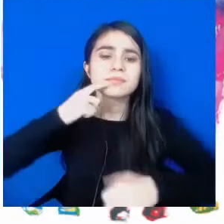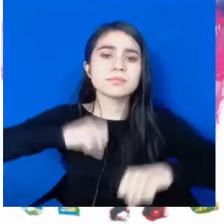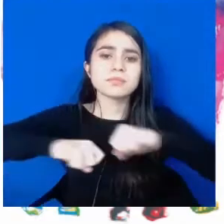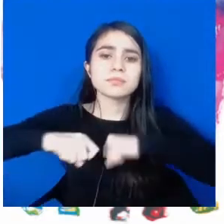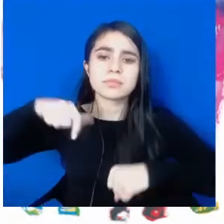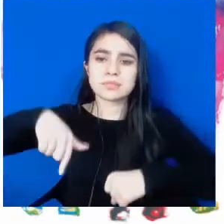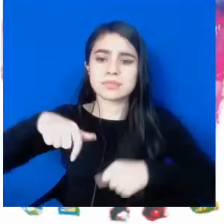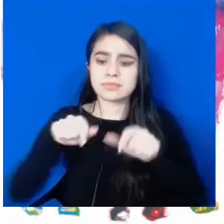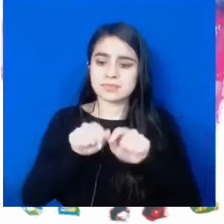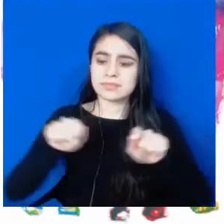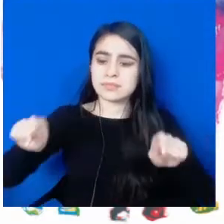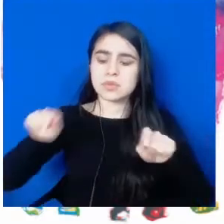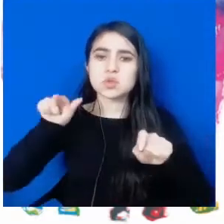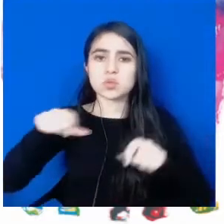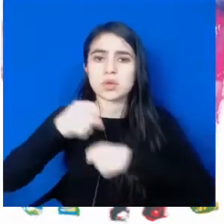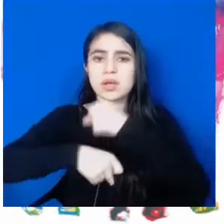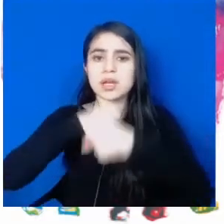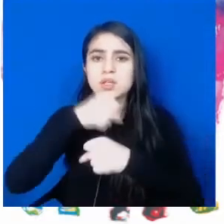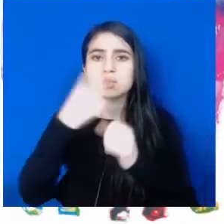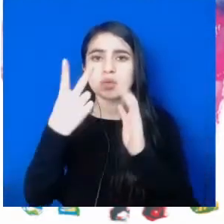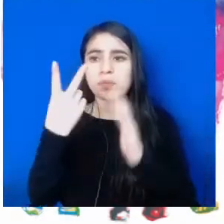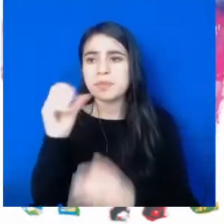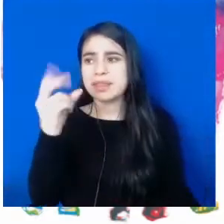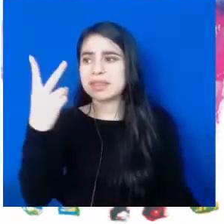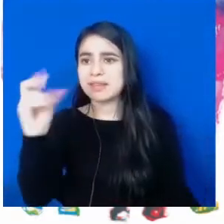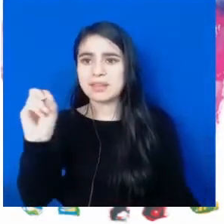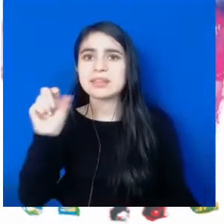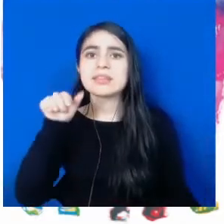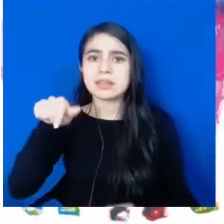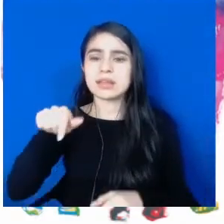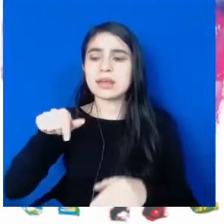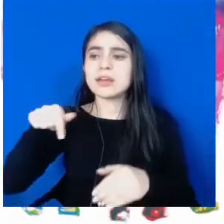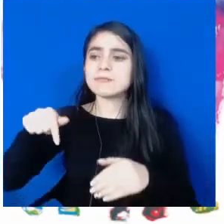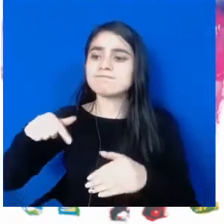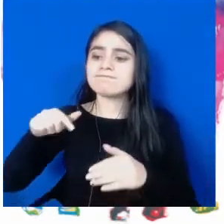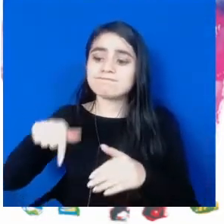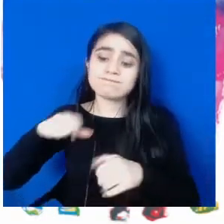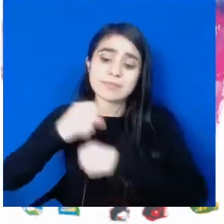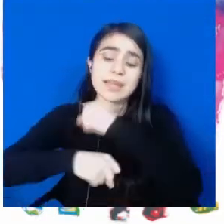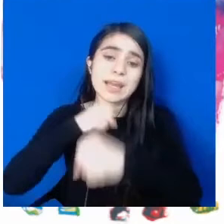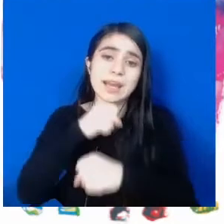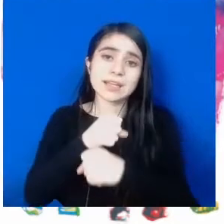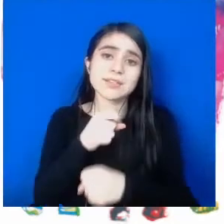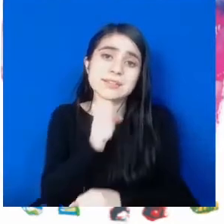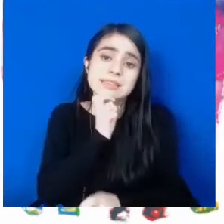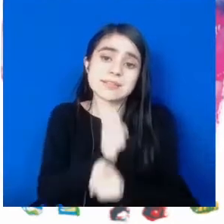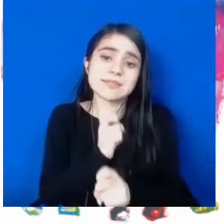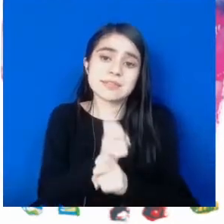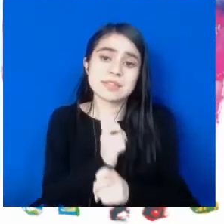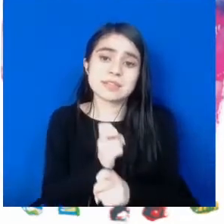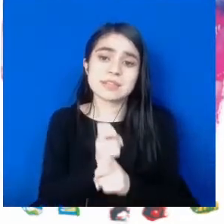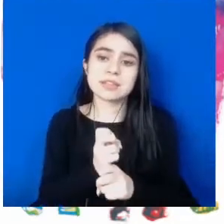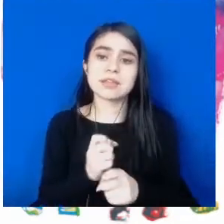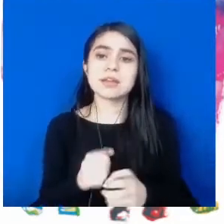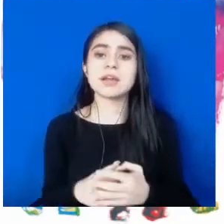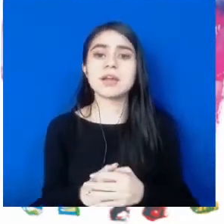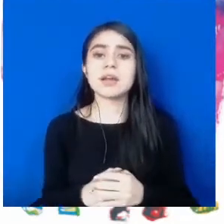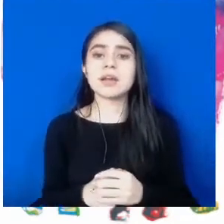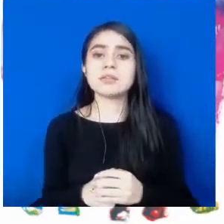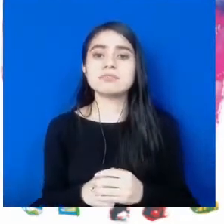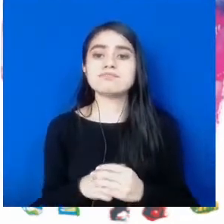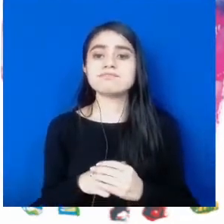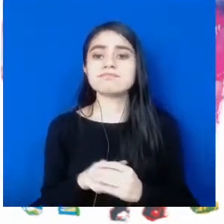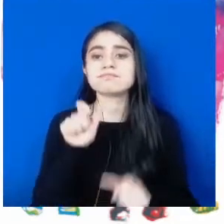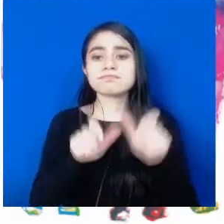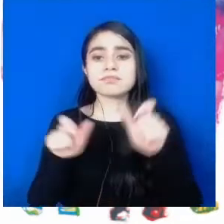este periodo del año 2020, año bastante difícil para todos los colombianos